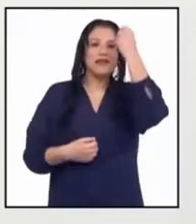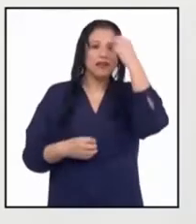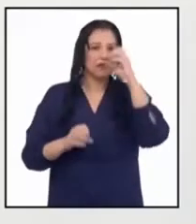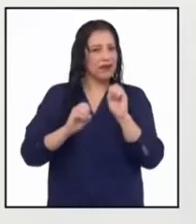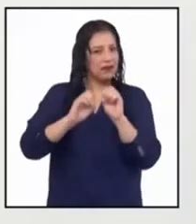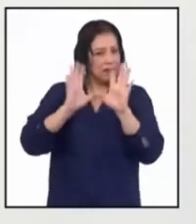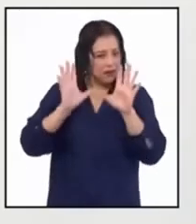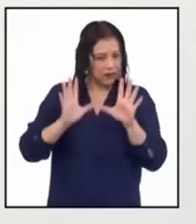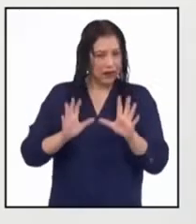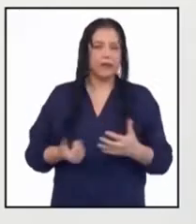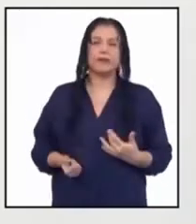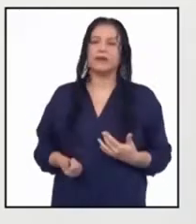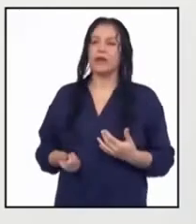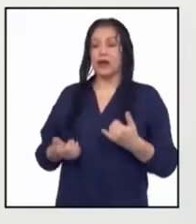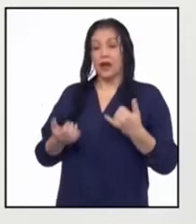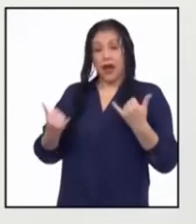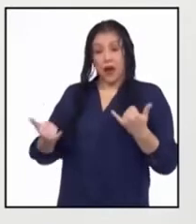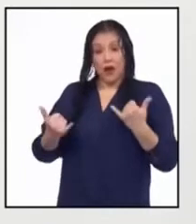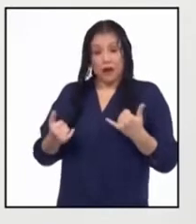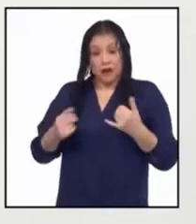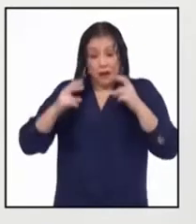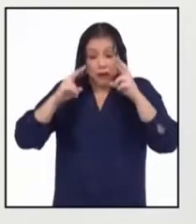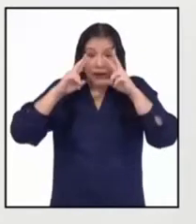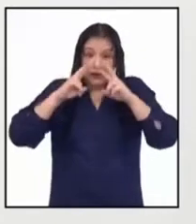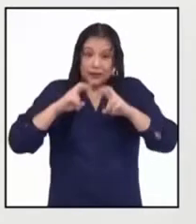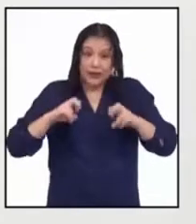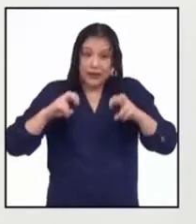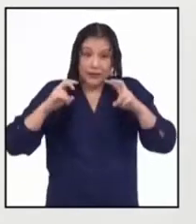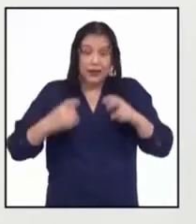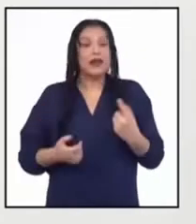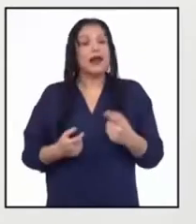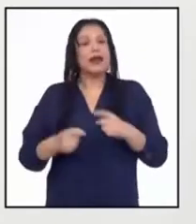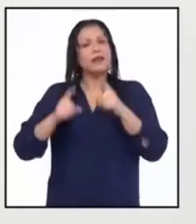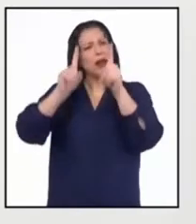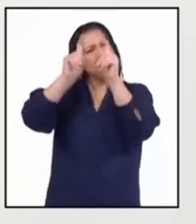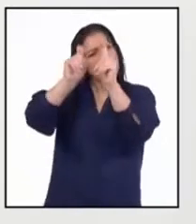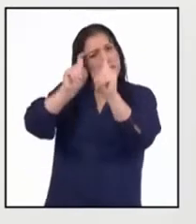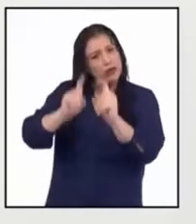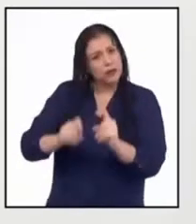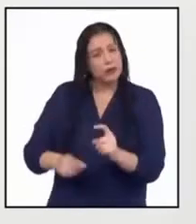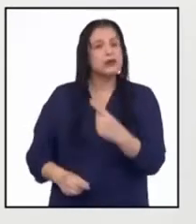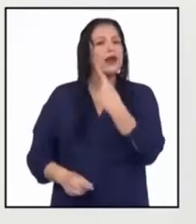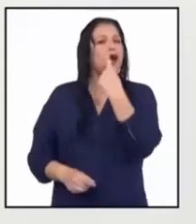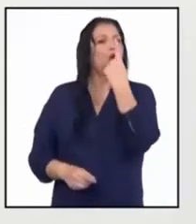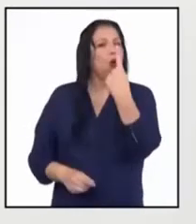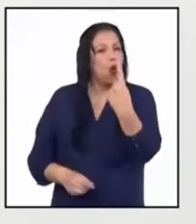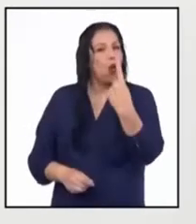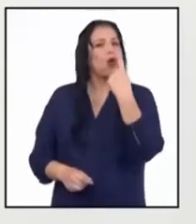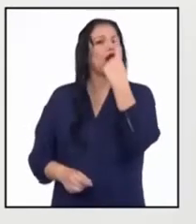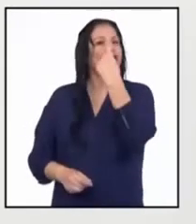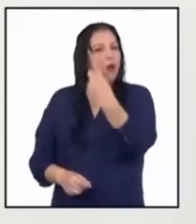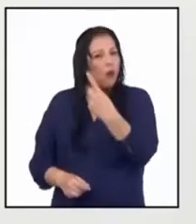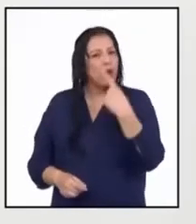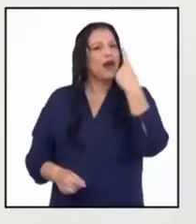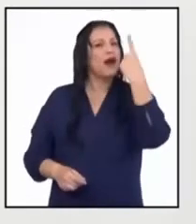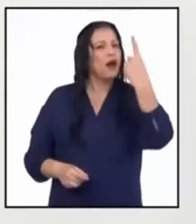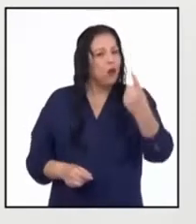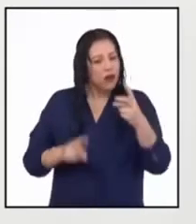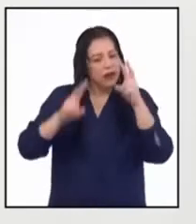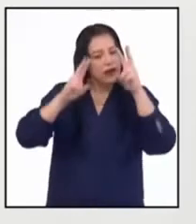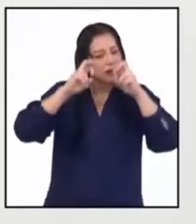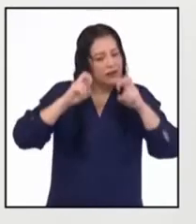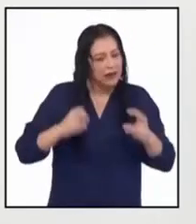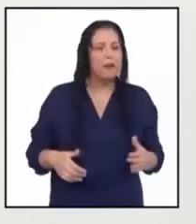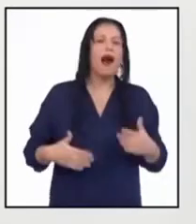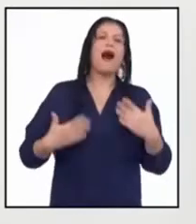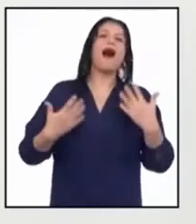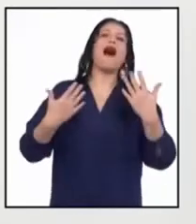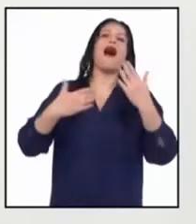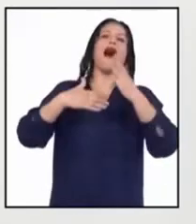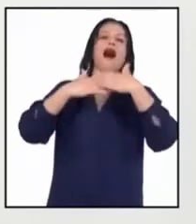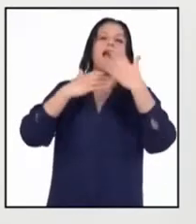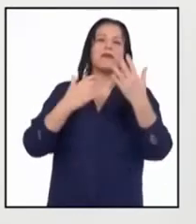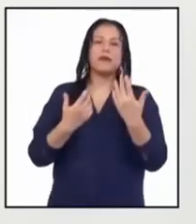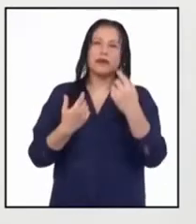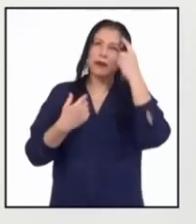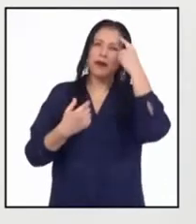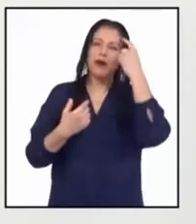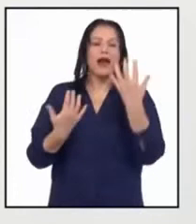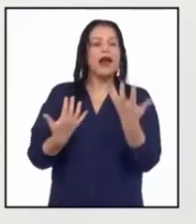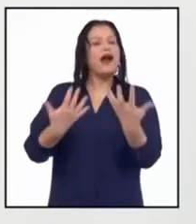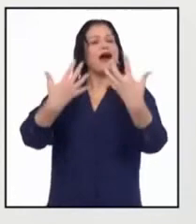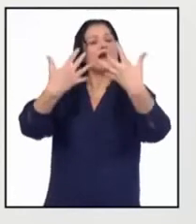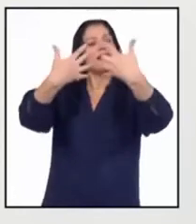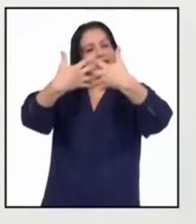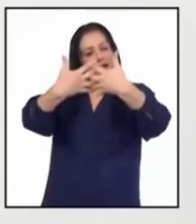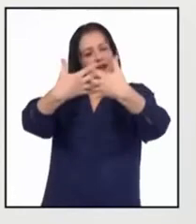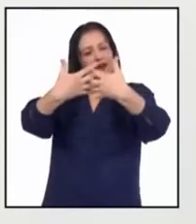En este caso, analizaremos cada una de las preguntas y así veremos cuál es la relación que tienen